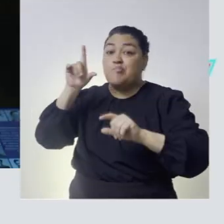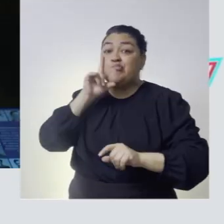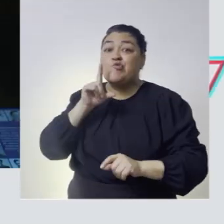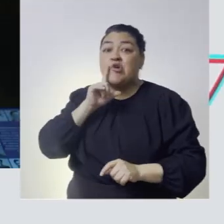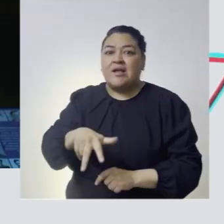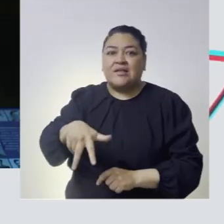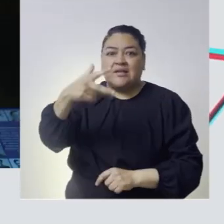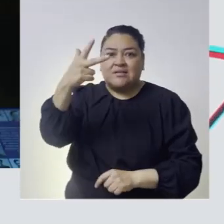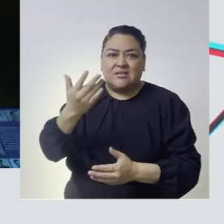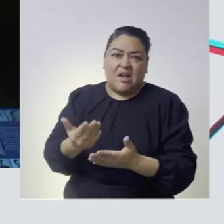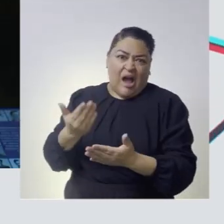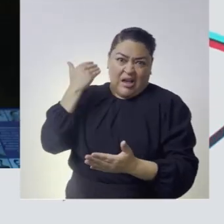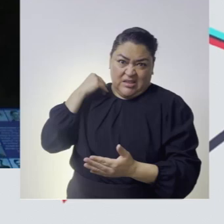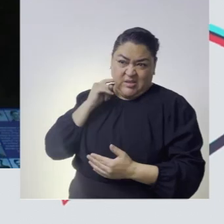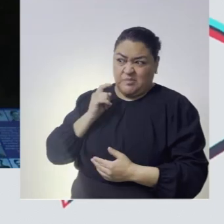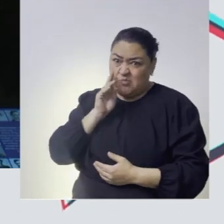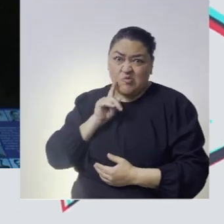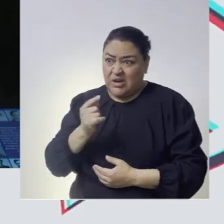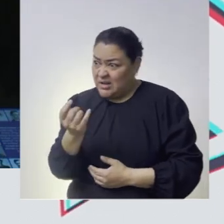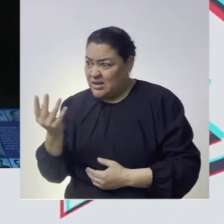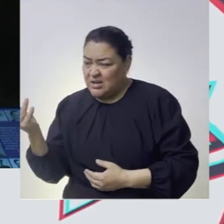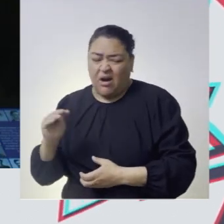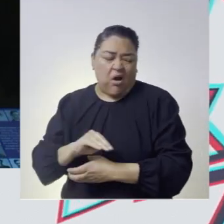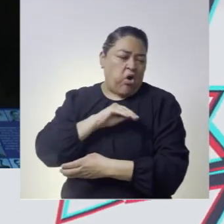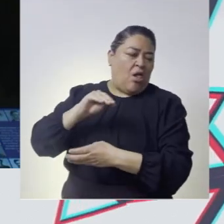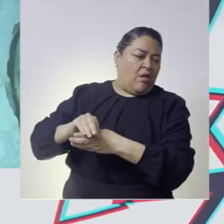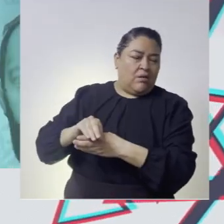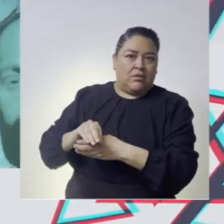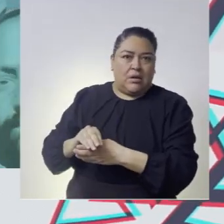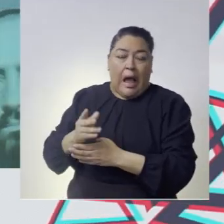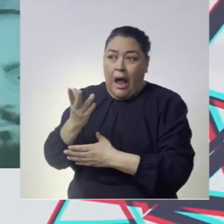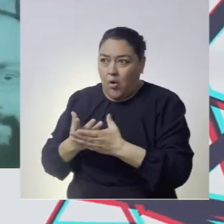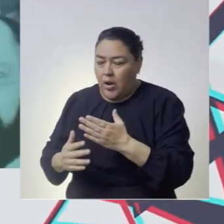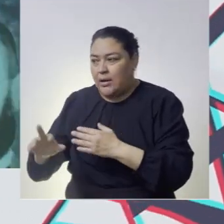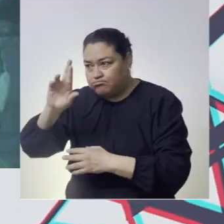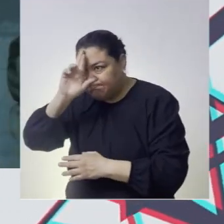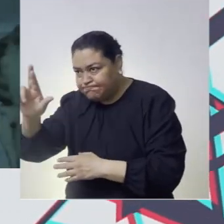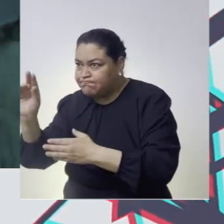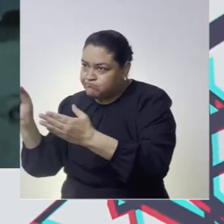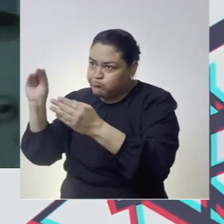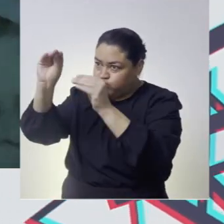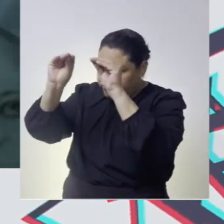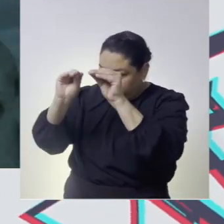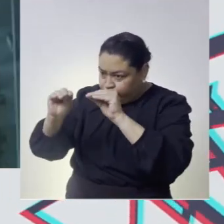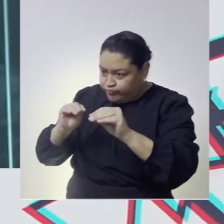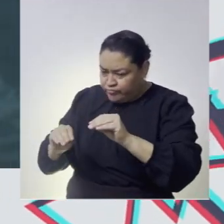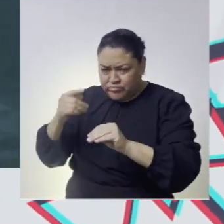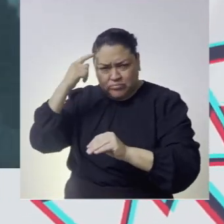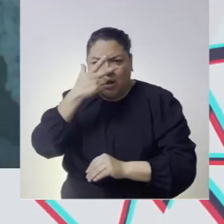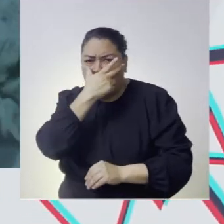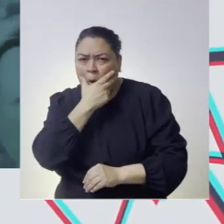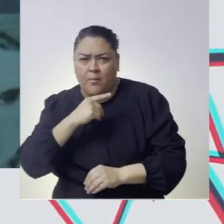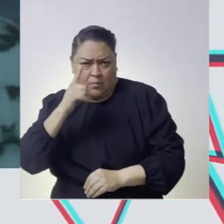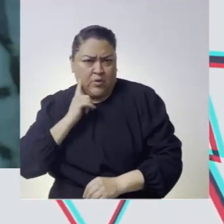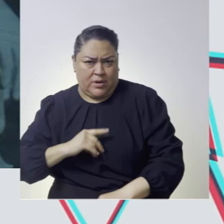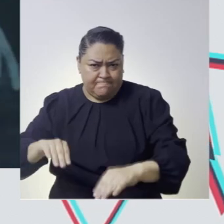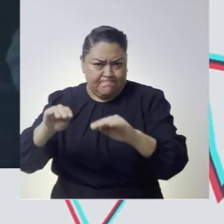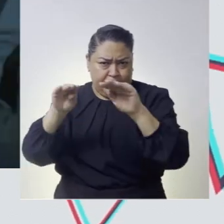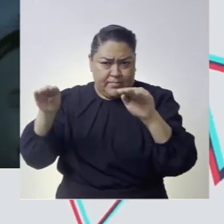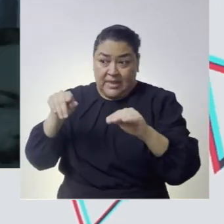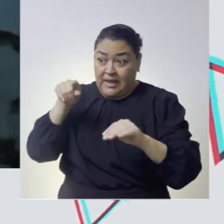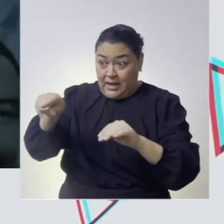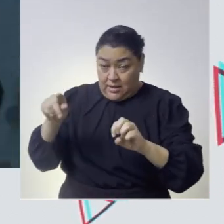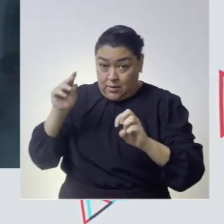figuran 13 mujeres que habían estado invisibilizadas de nuestra historia democrática los trabajos se realizaron con un enfoque de igualdad y paridad